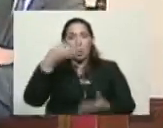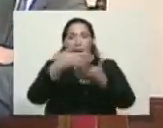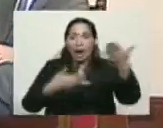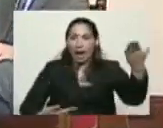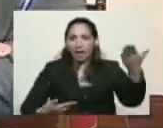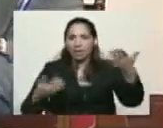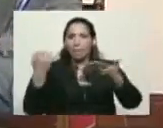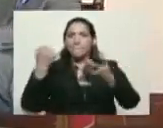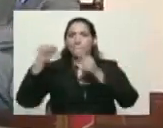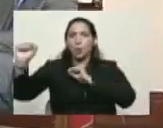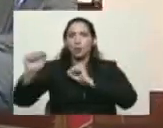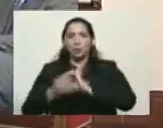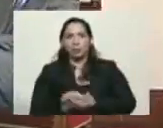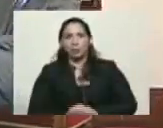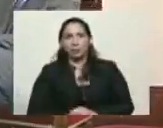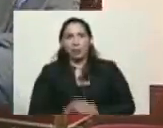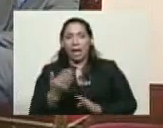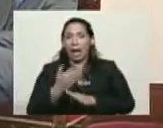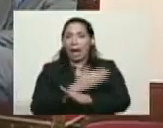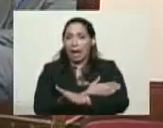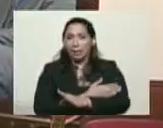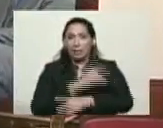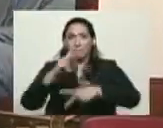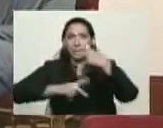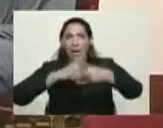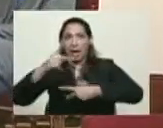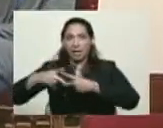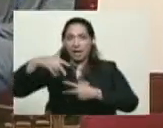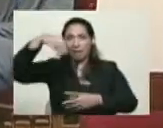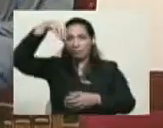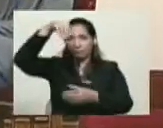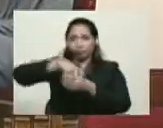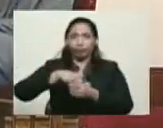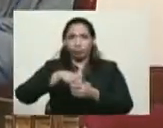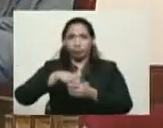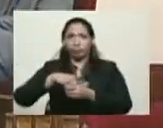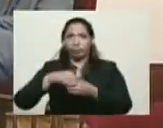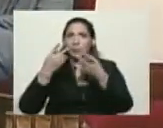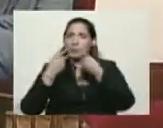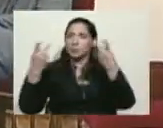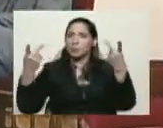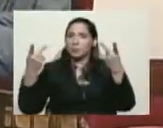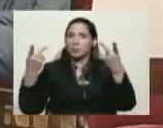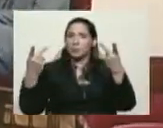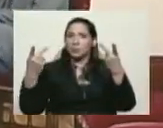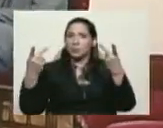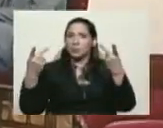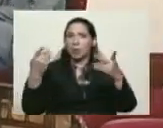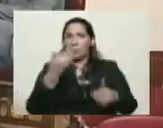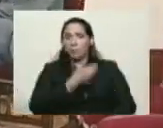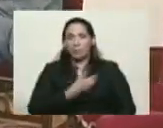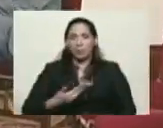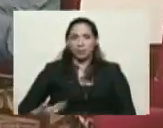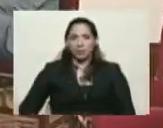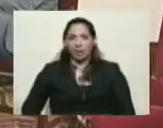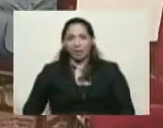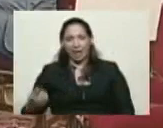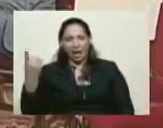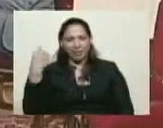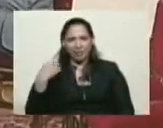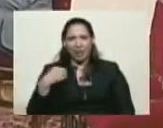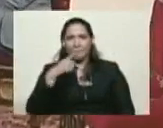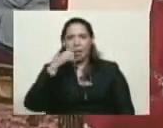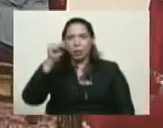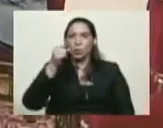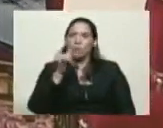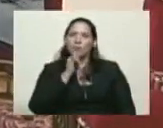ante los planes de intervención denunciados recientemente por el Presidente de la República, Nicolás